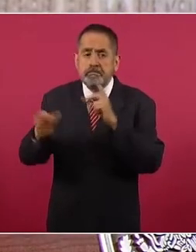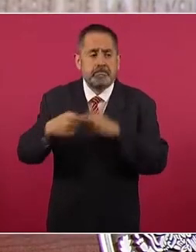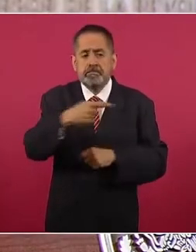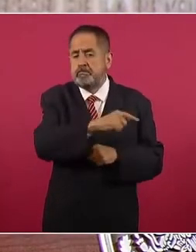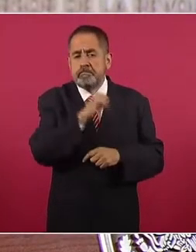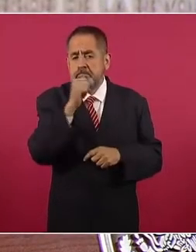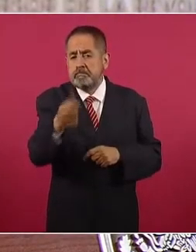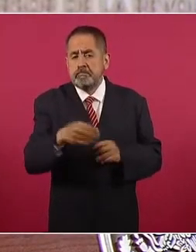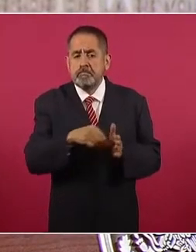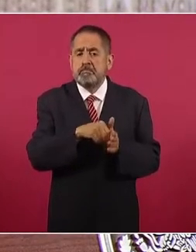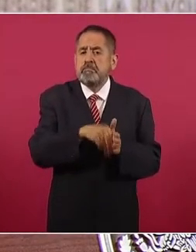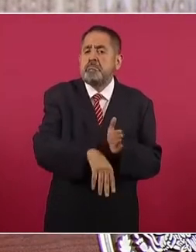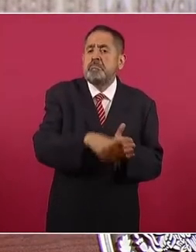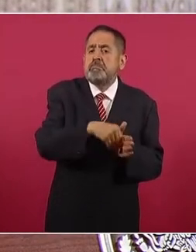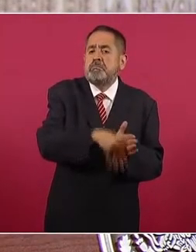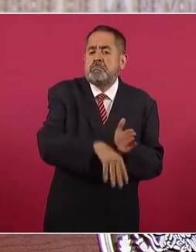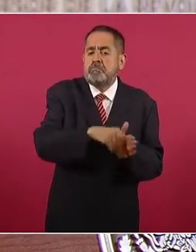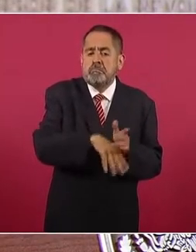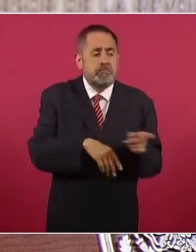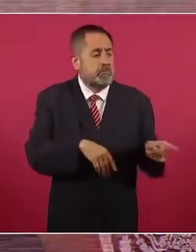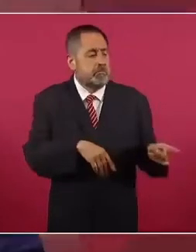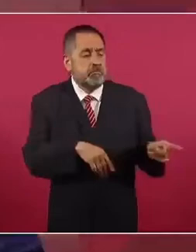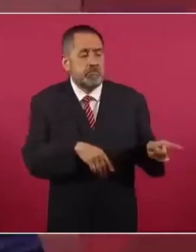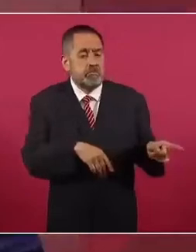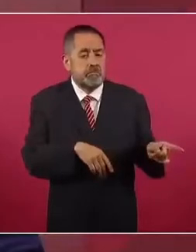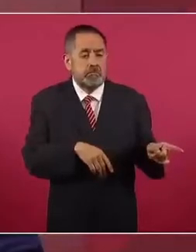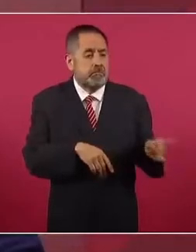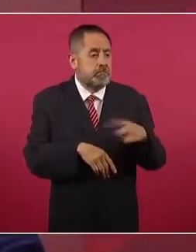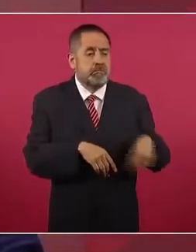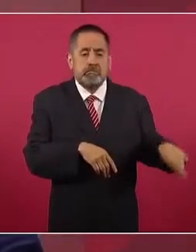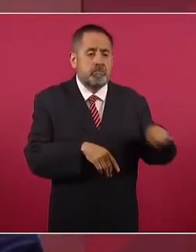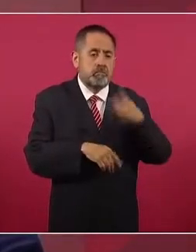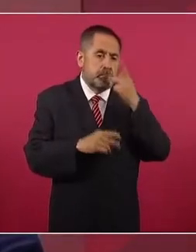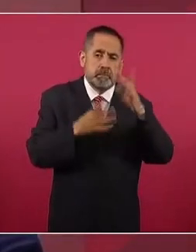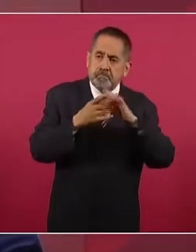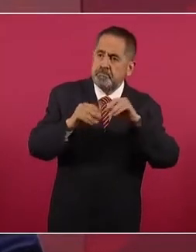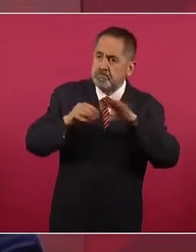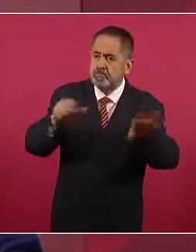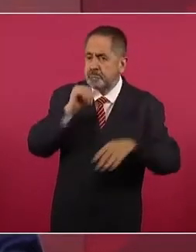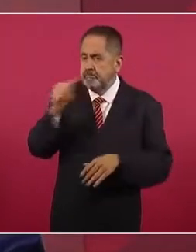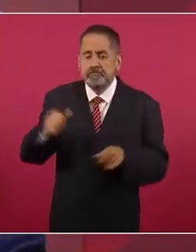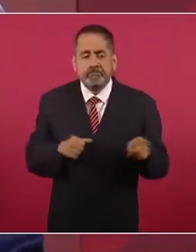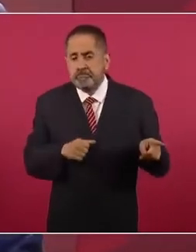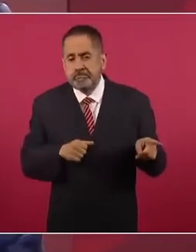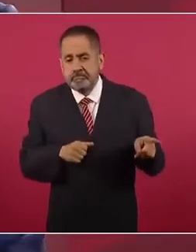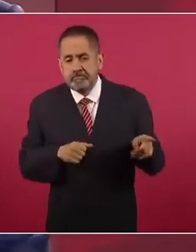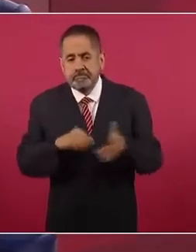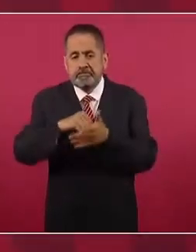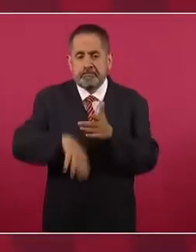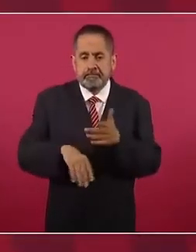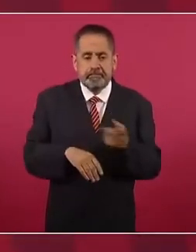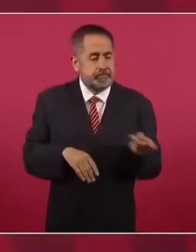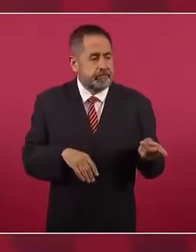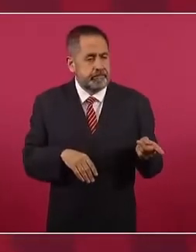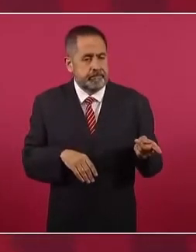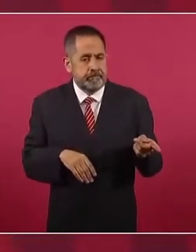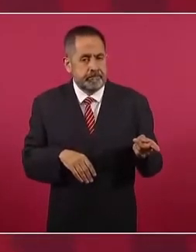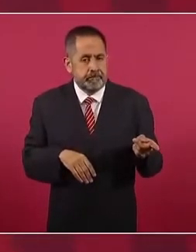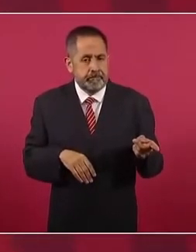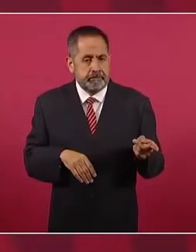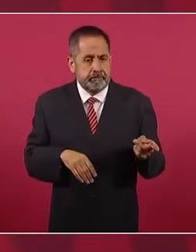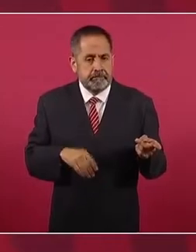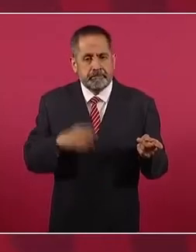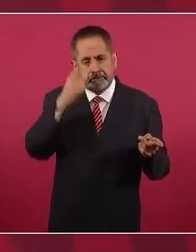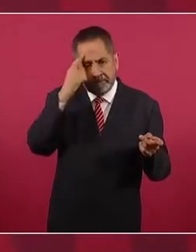nadie habló de eso. Para que no se